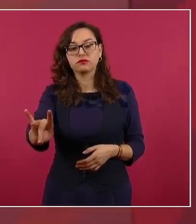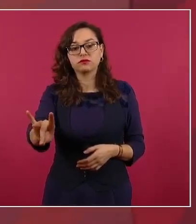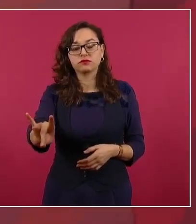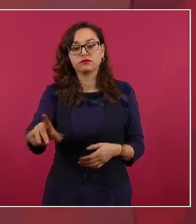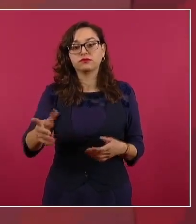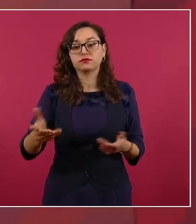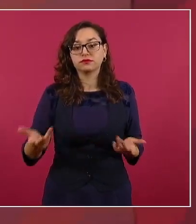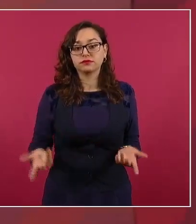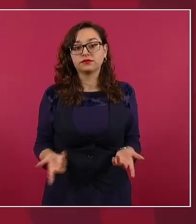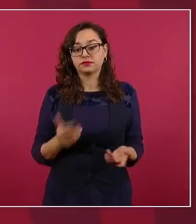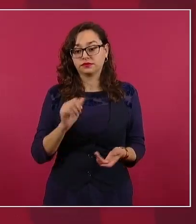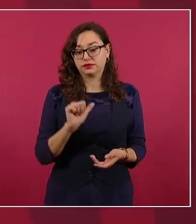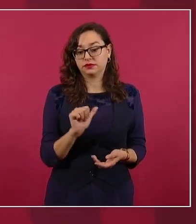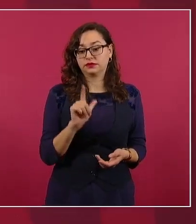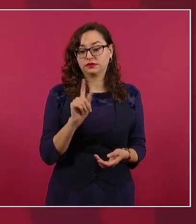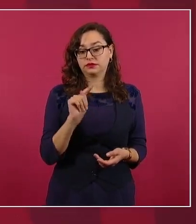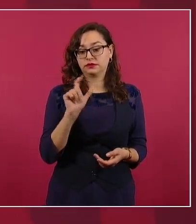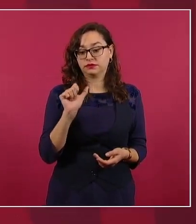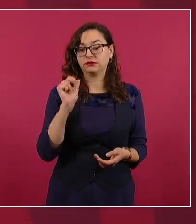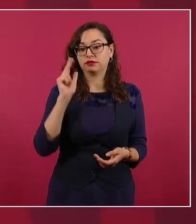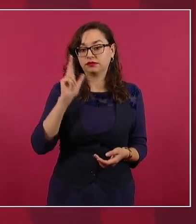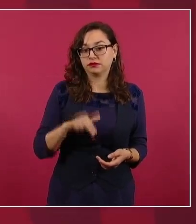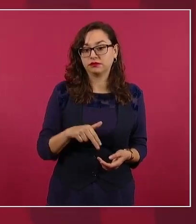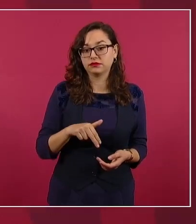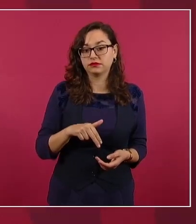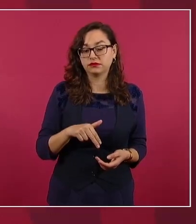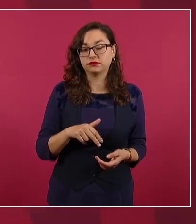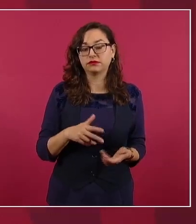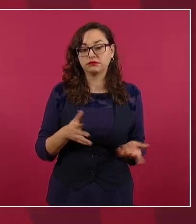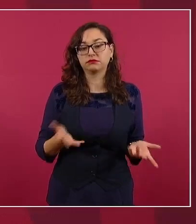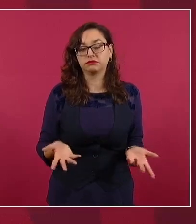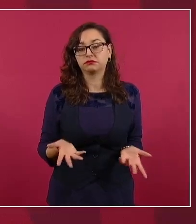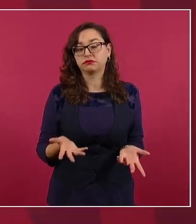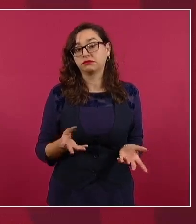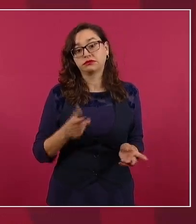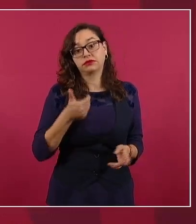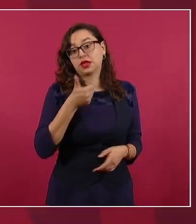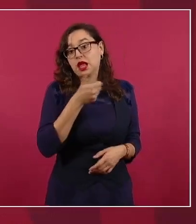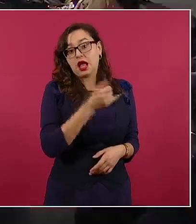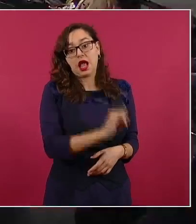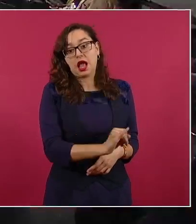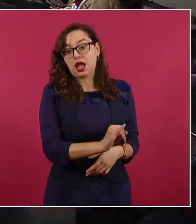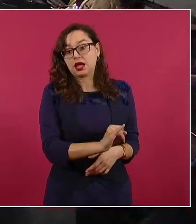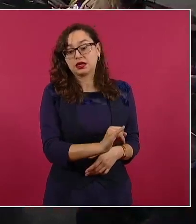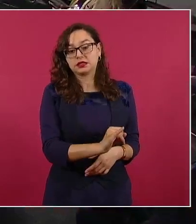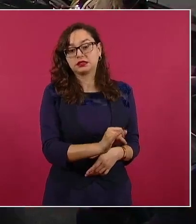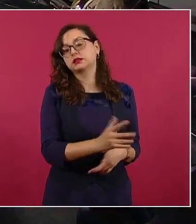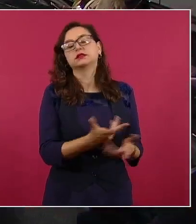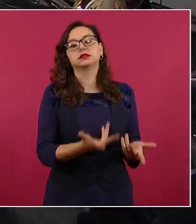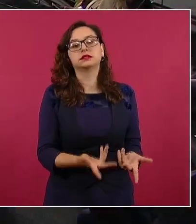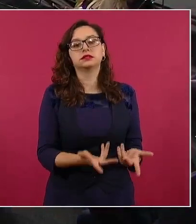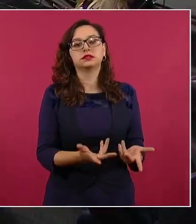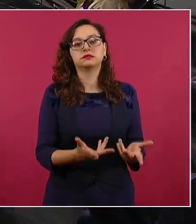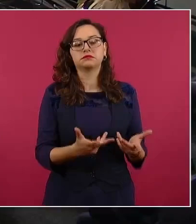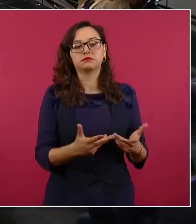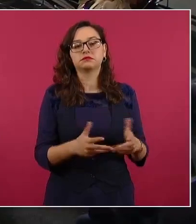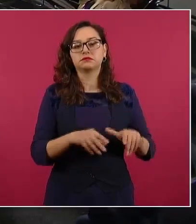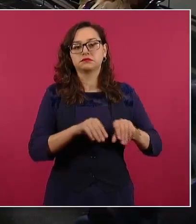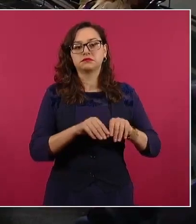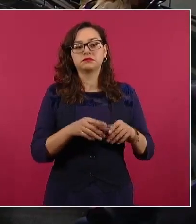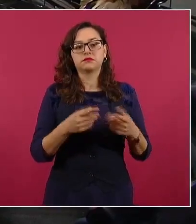esta red de Altán no llega a la llamada última milla,